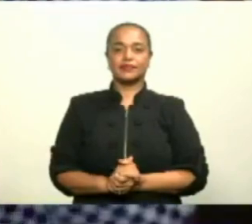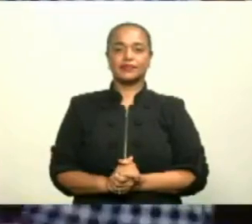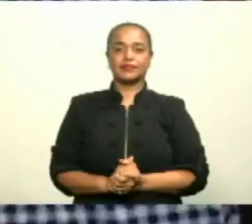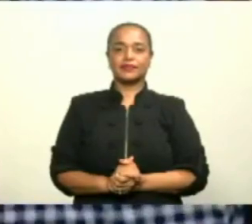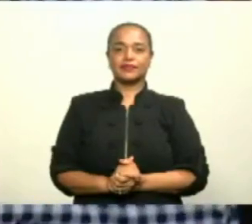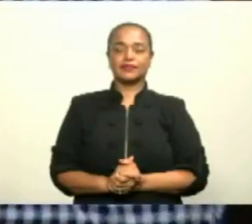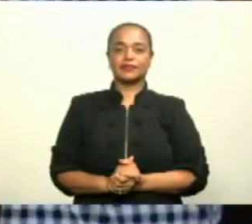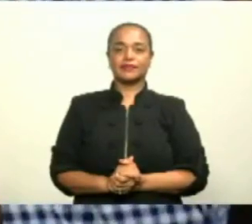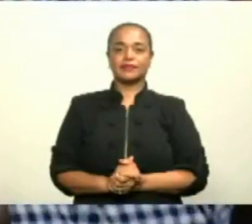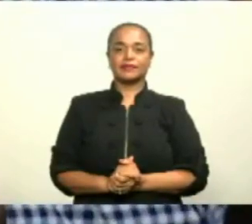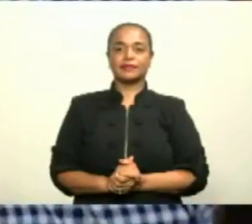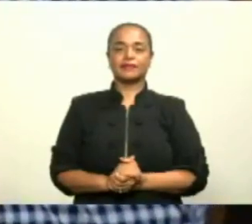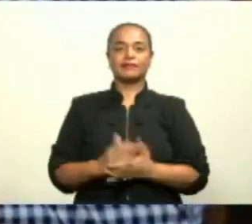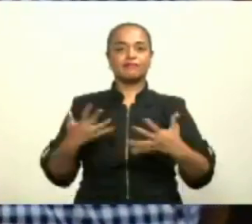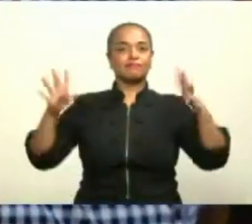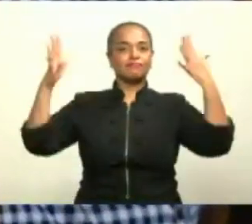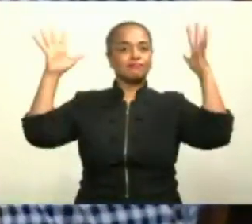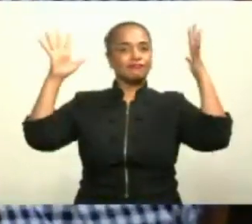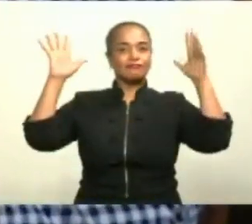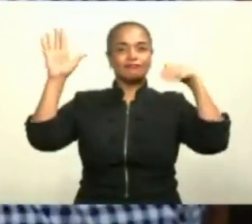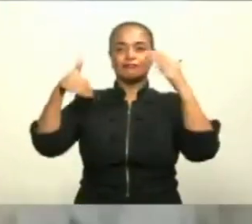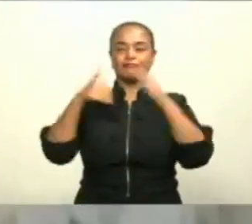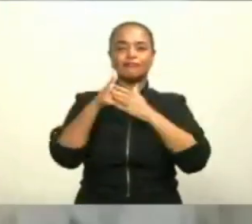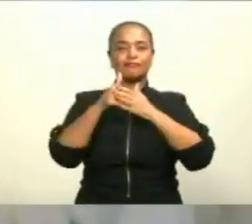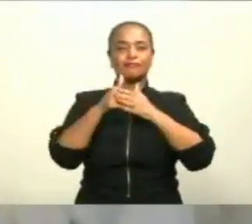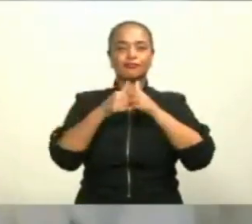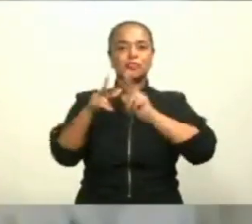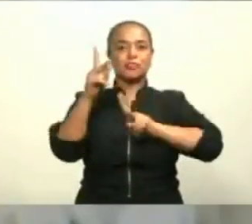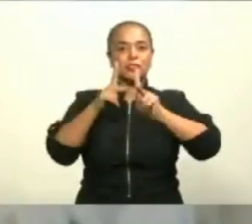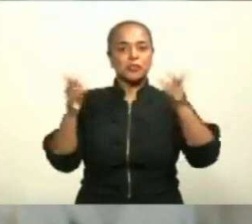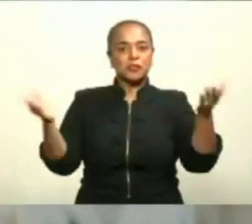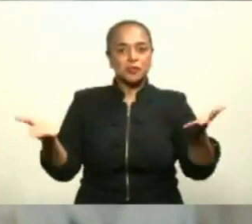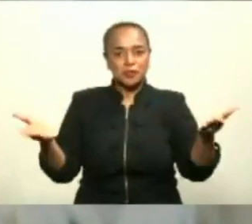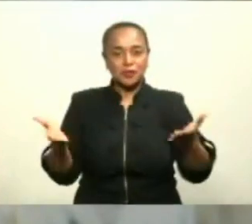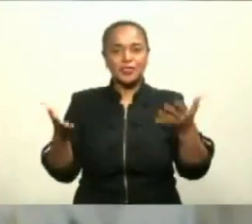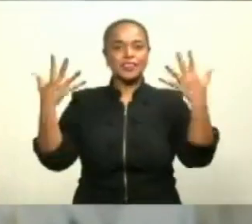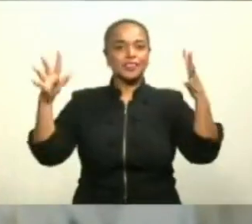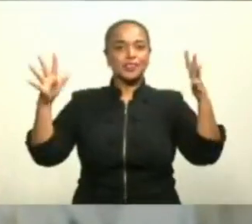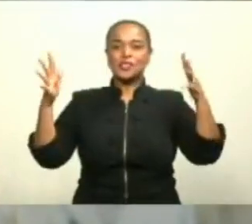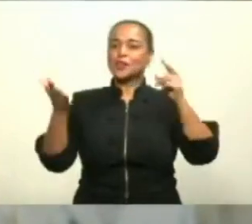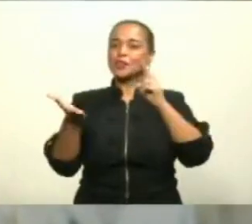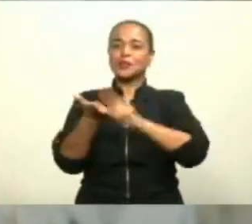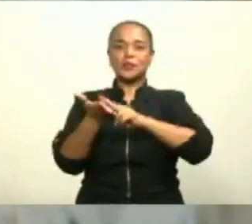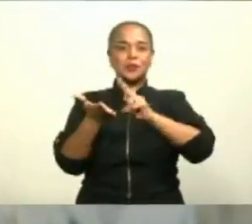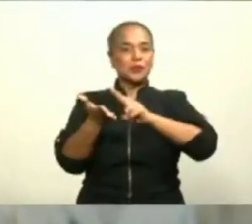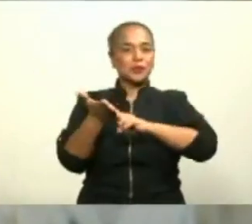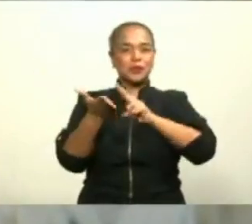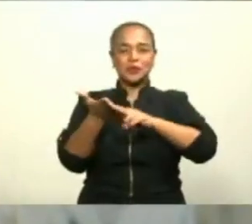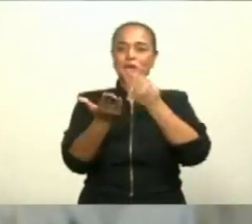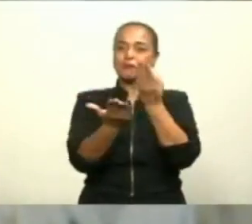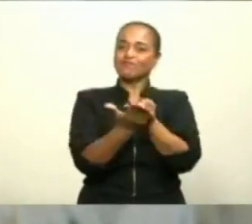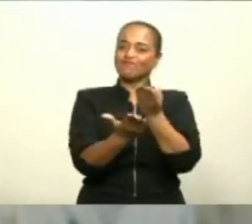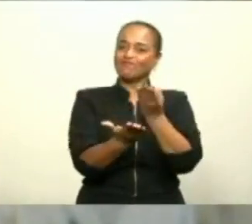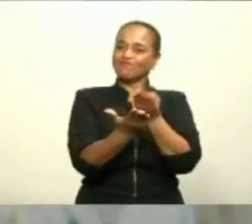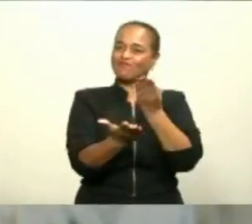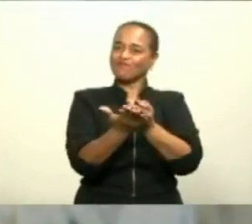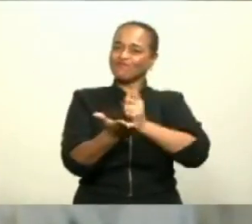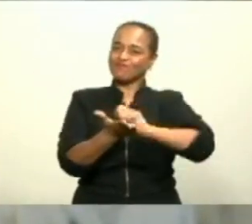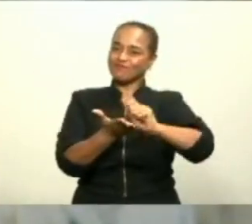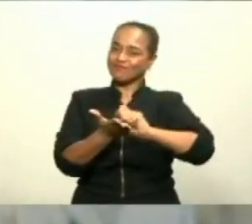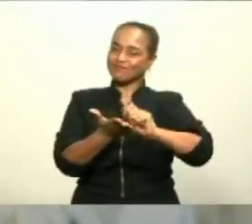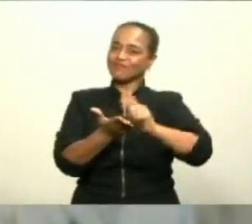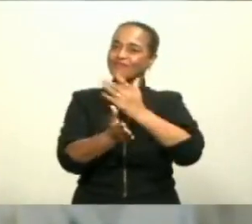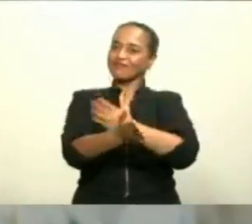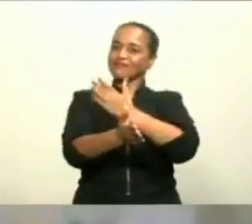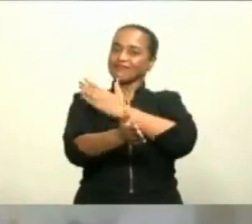Y de esta manera, y con el aplauso de todos los presentes, damas y caballeros, queda firmado este contrato de compraventa por